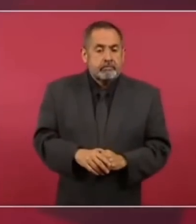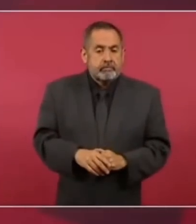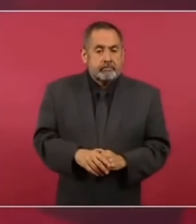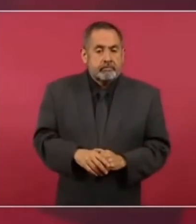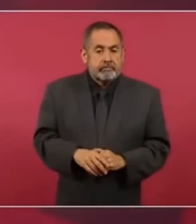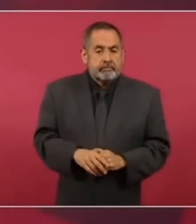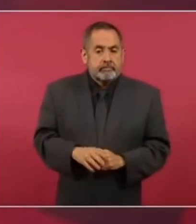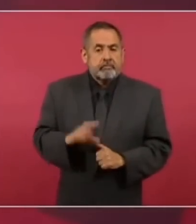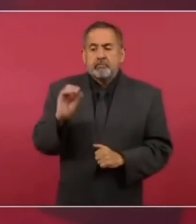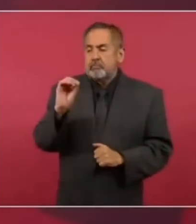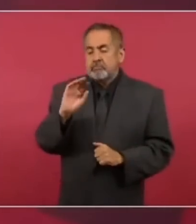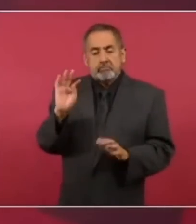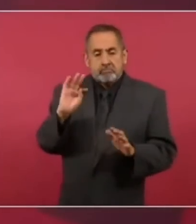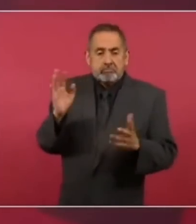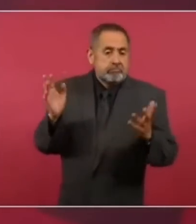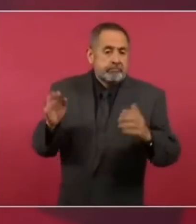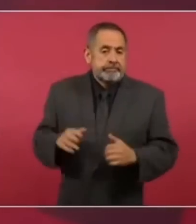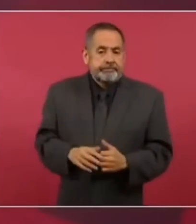sin